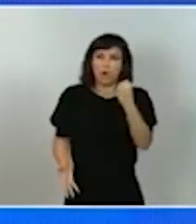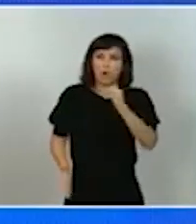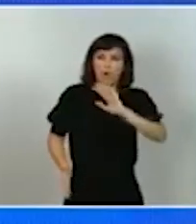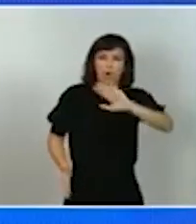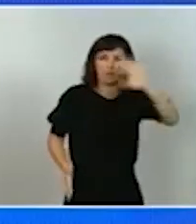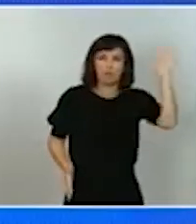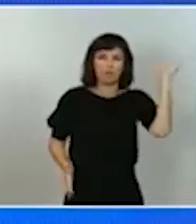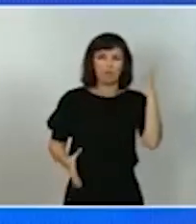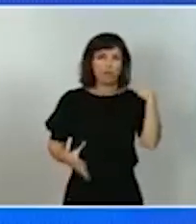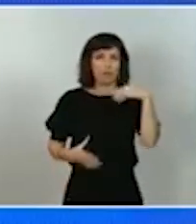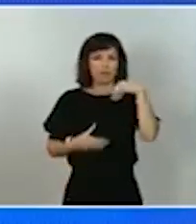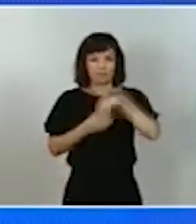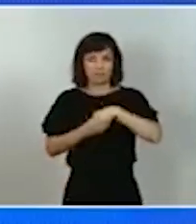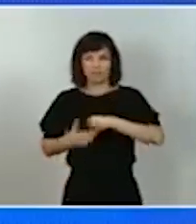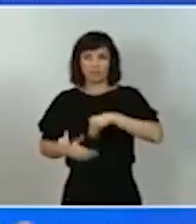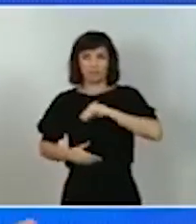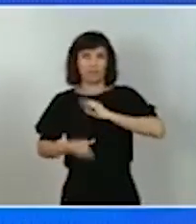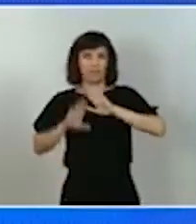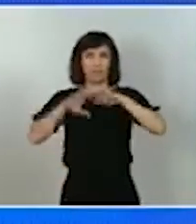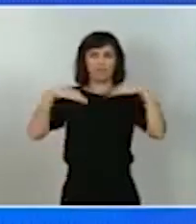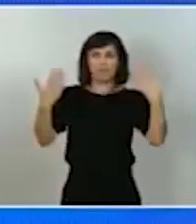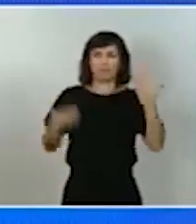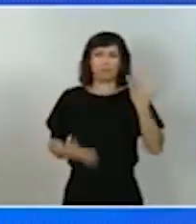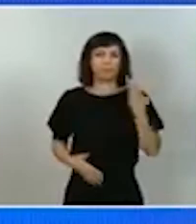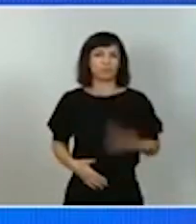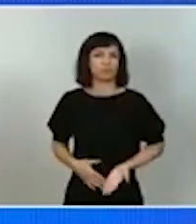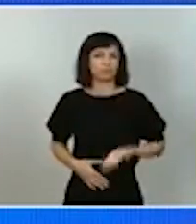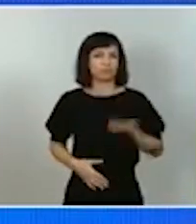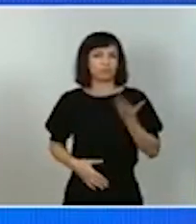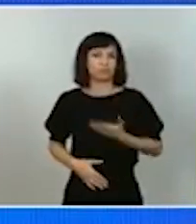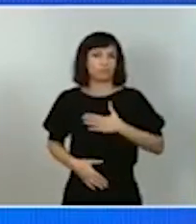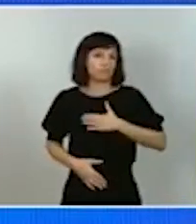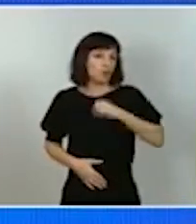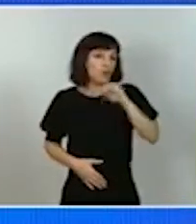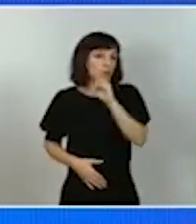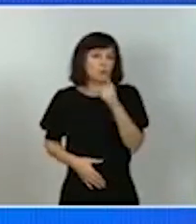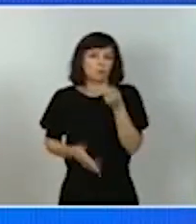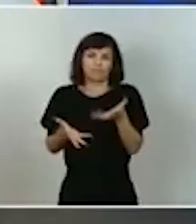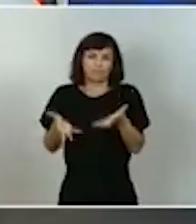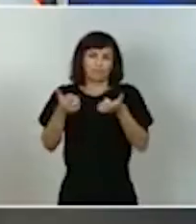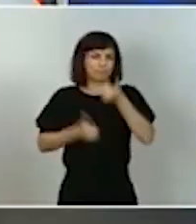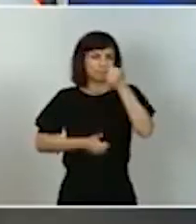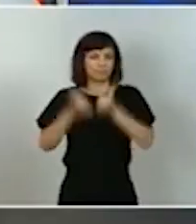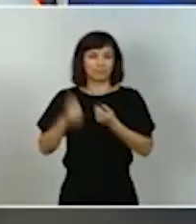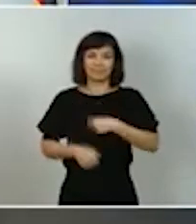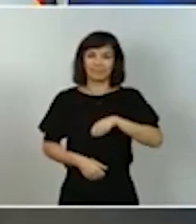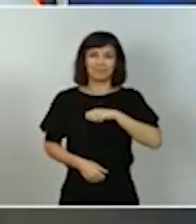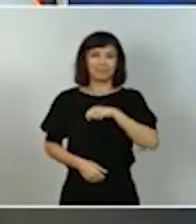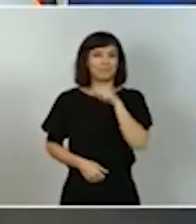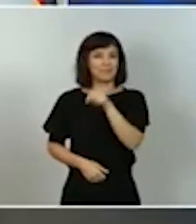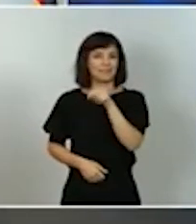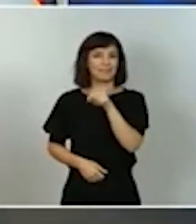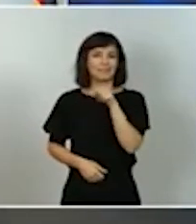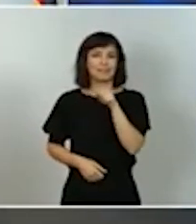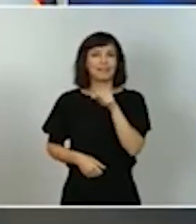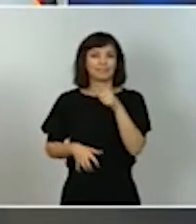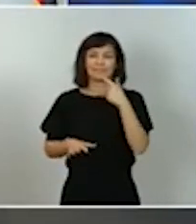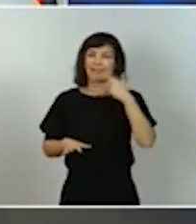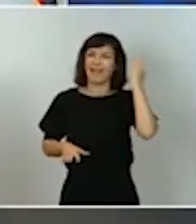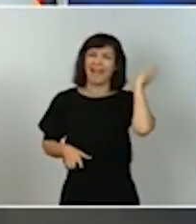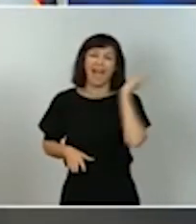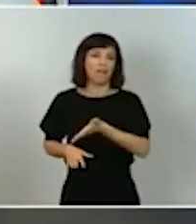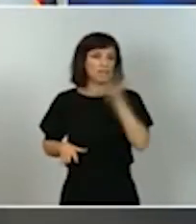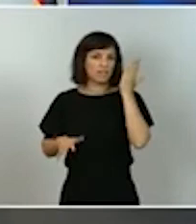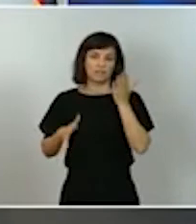sino exterior fundamental y que representa a mi juicio una de las ventajas competitivas de nuestro país y que se ha visto muy afectado por la emergencia